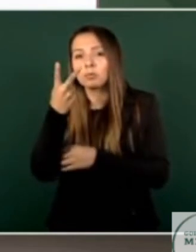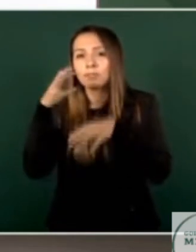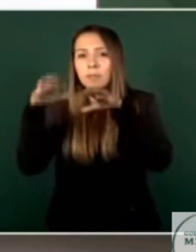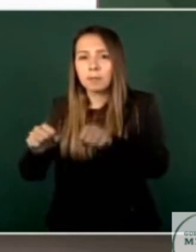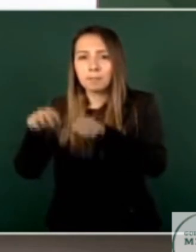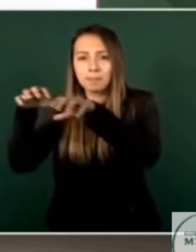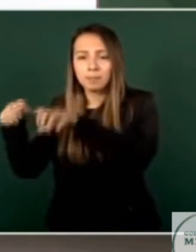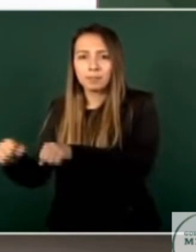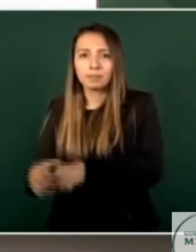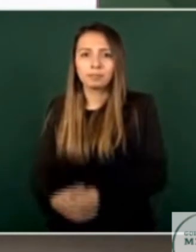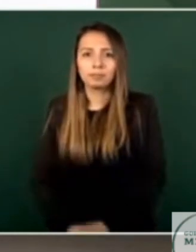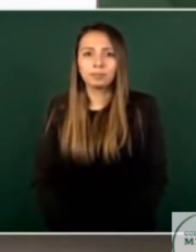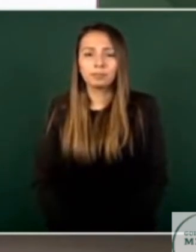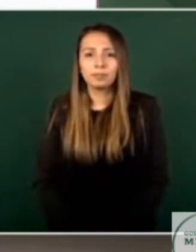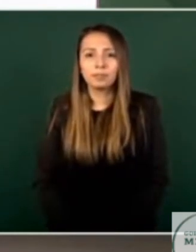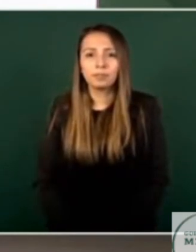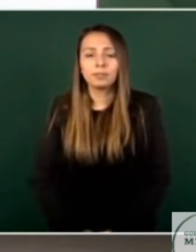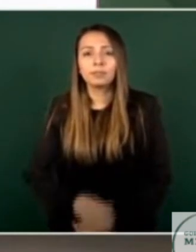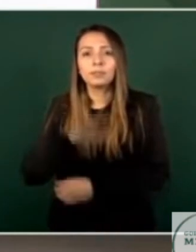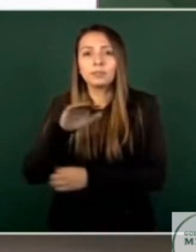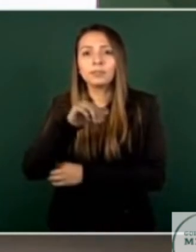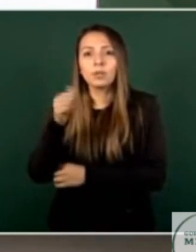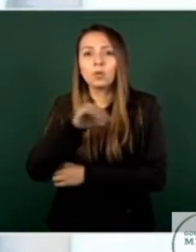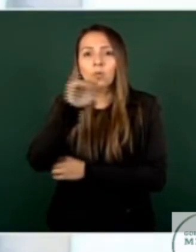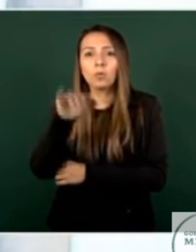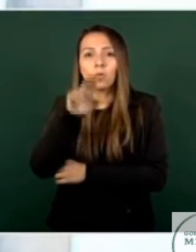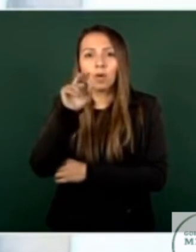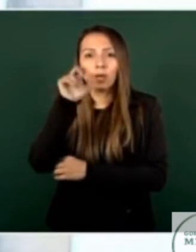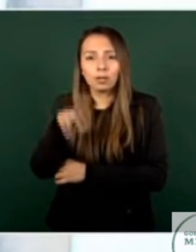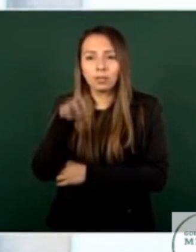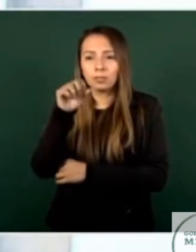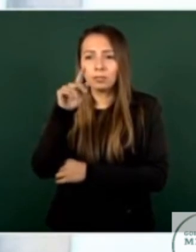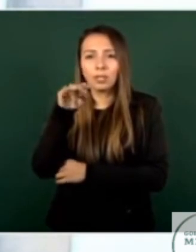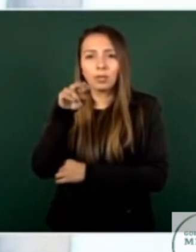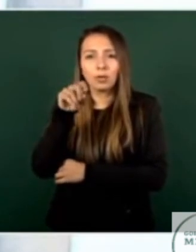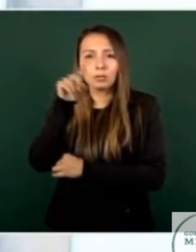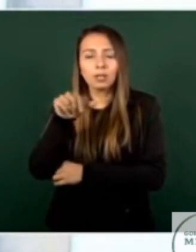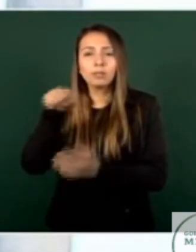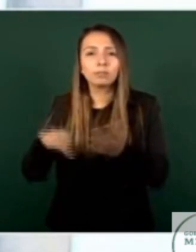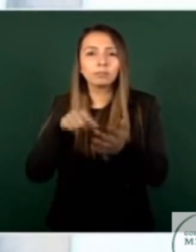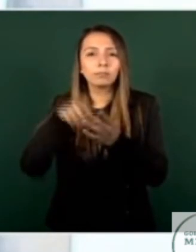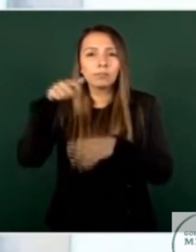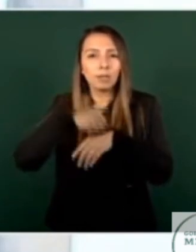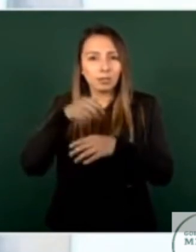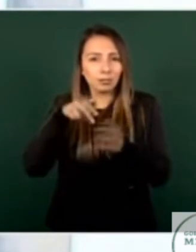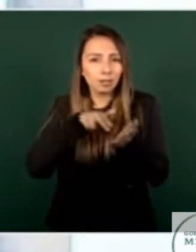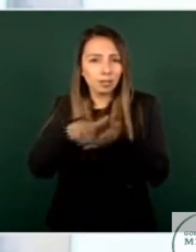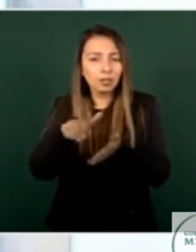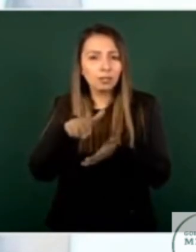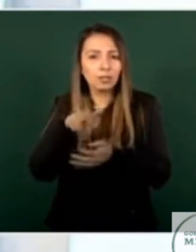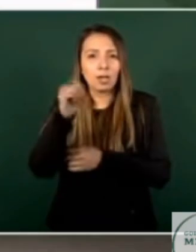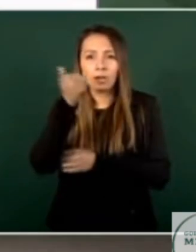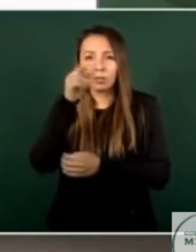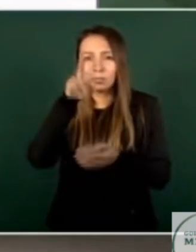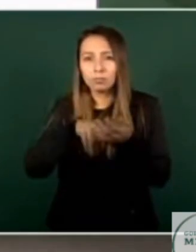en el caso de Juan Elcio Espinosa Manera en Piedras Negras que fue en agosto del 21